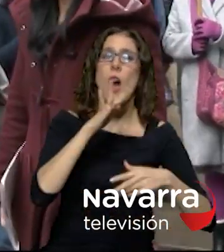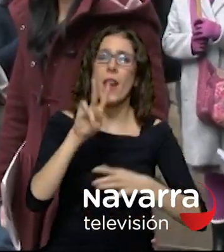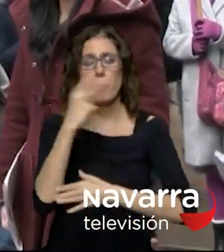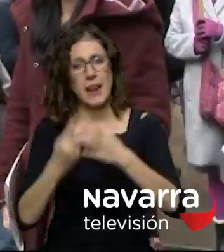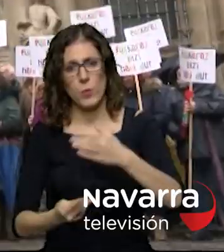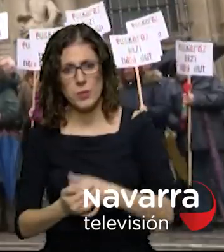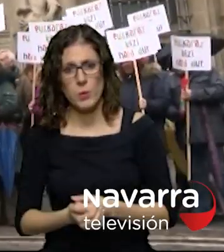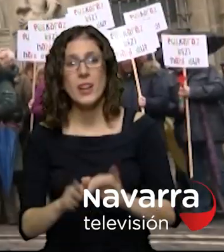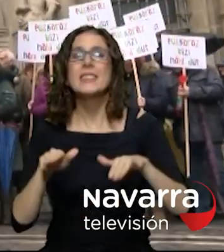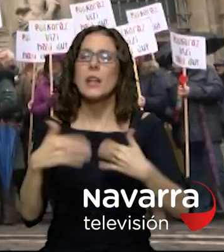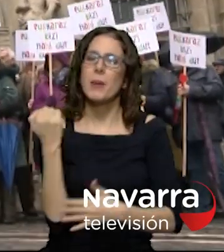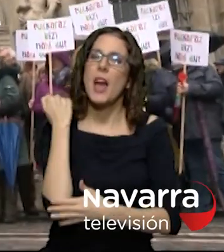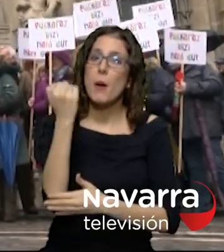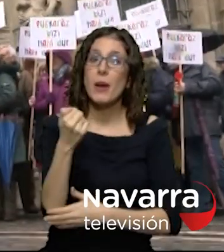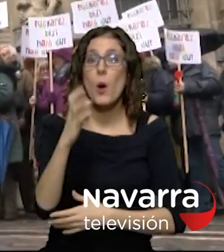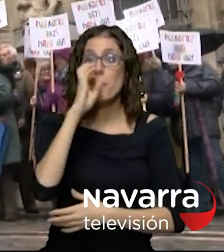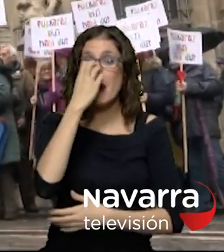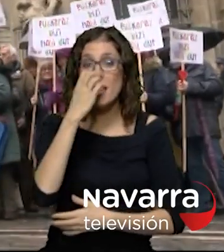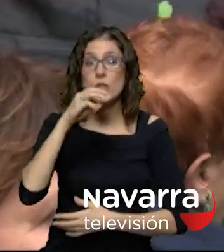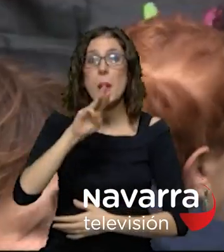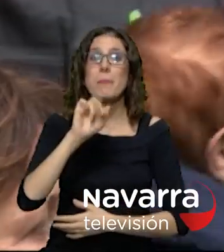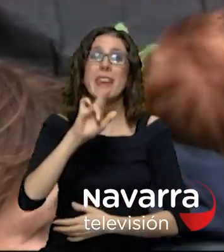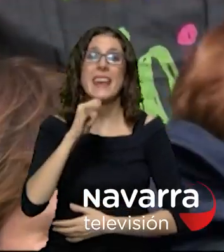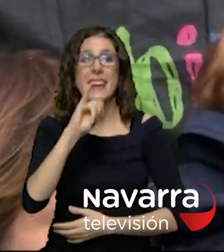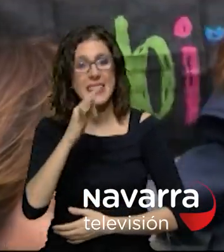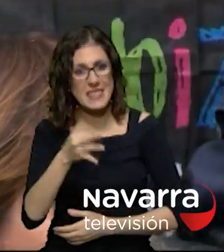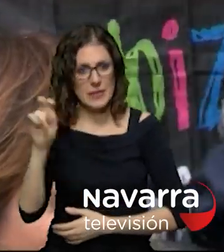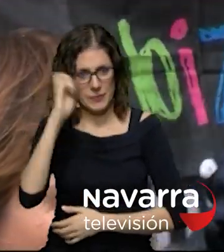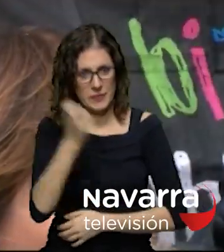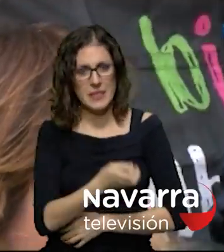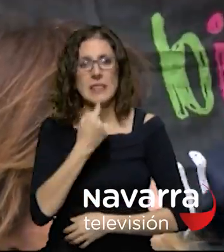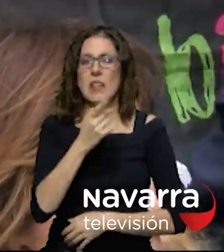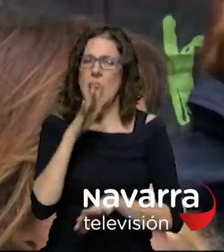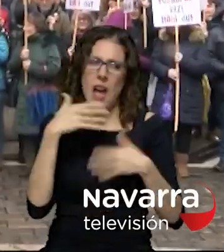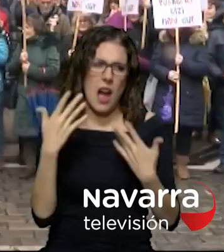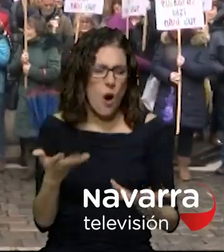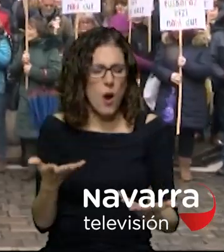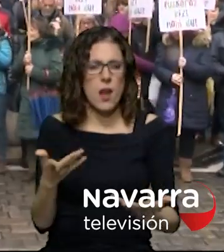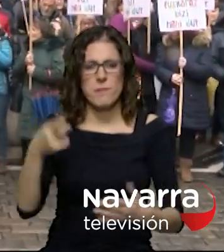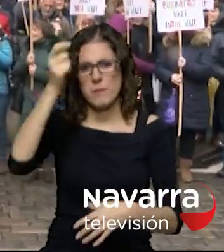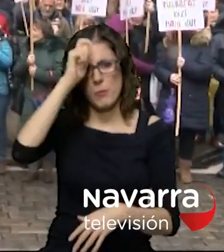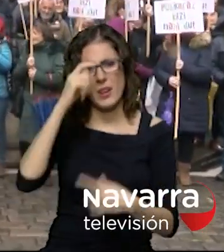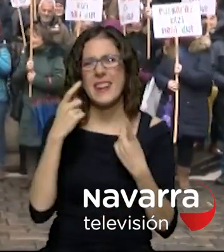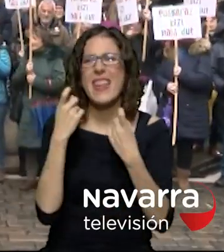a los payasos de rich por roche tamari motot y han dicho que ahora más que nunca pamplona necesita de su dulzura